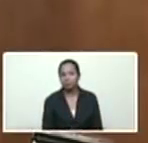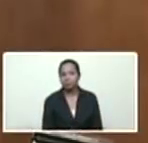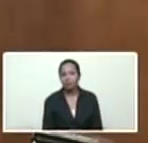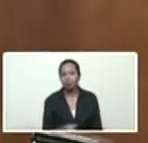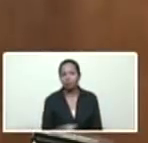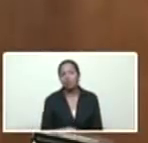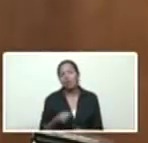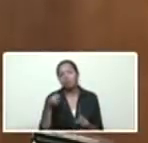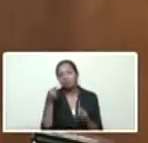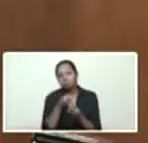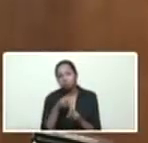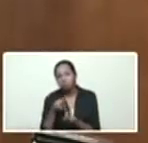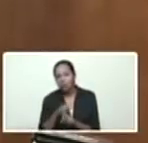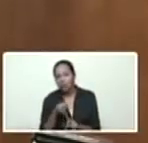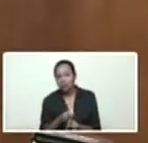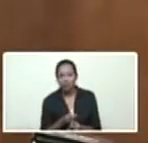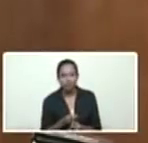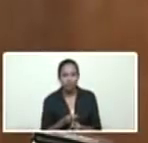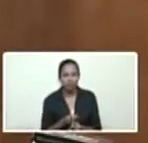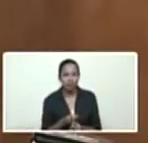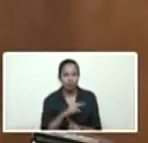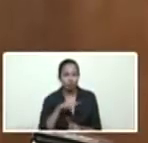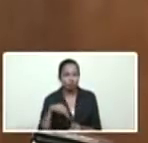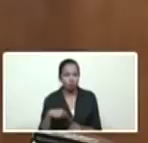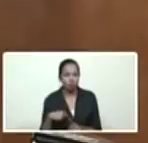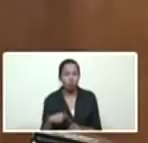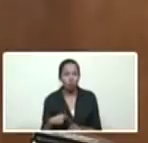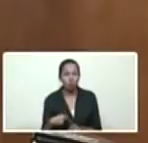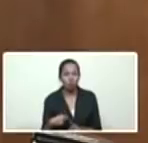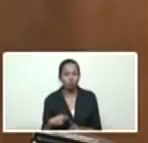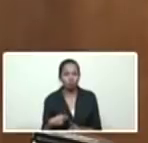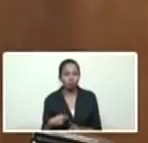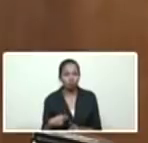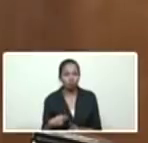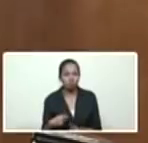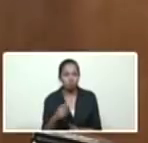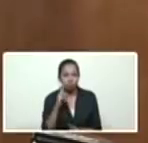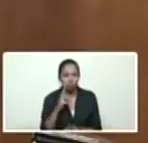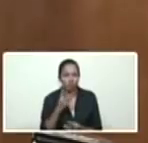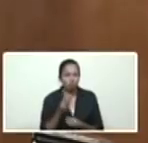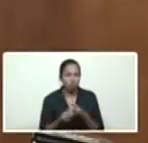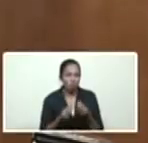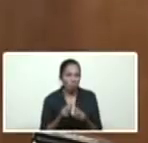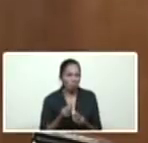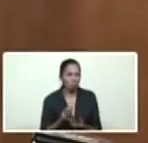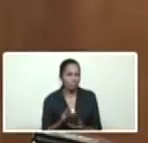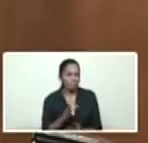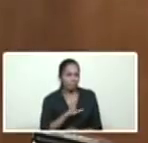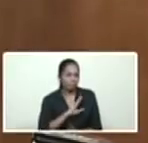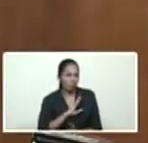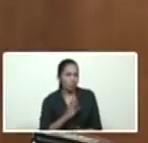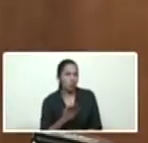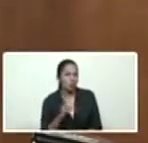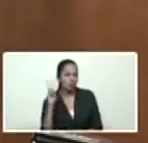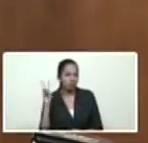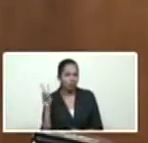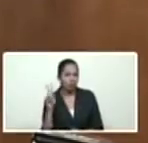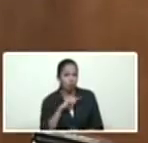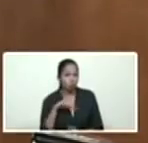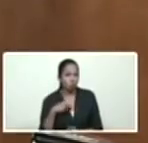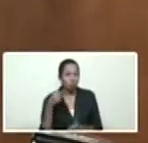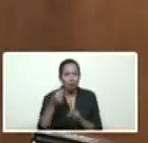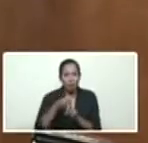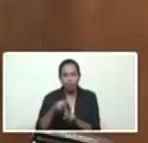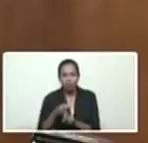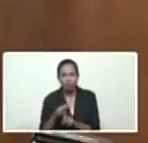batalla de las queceras del medio en el siglo XXI es la hora de la moral nosotros de esta batalla vamos a salir